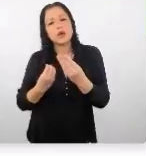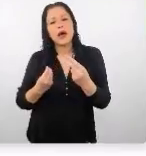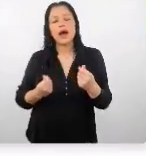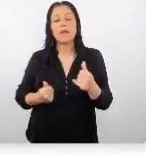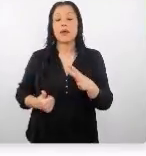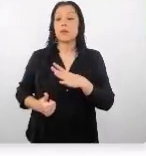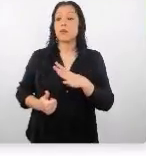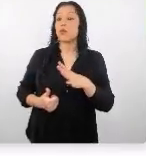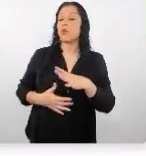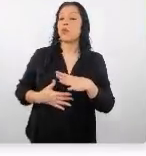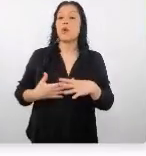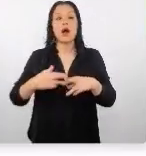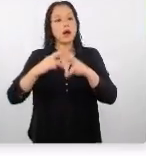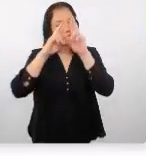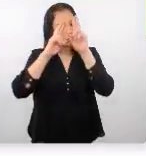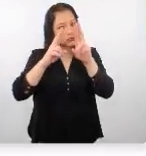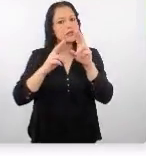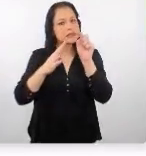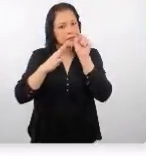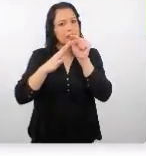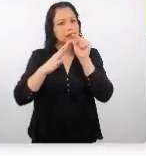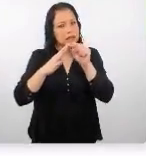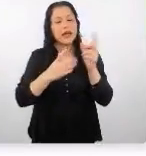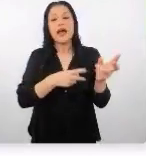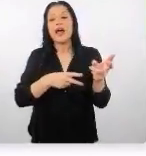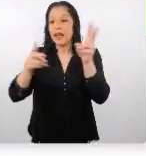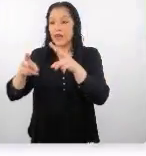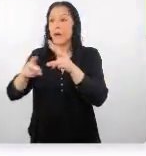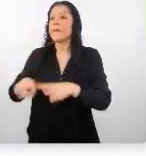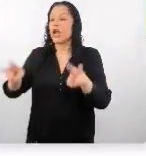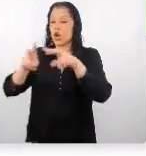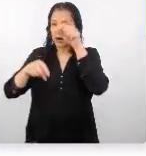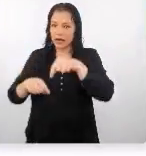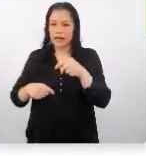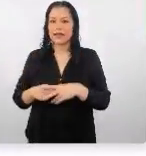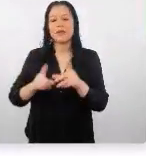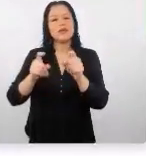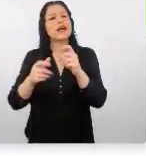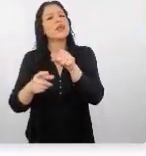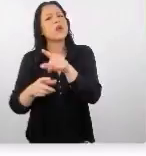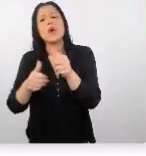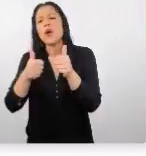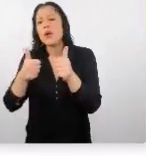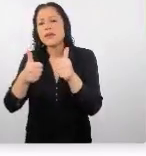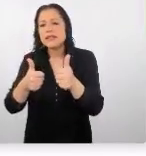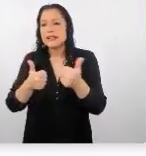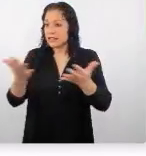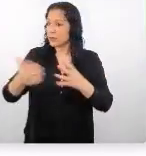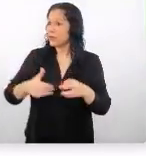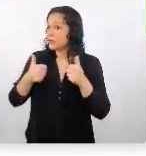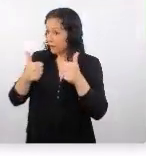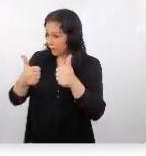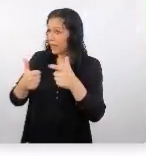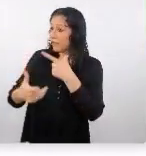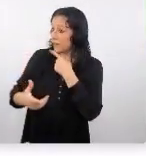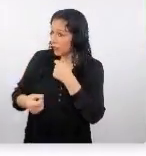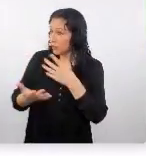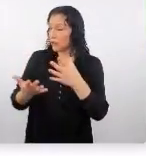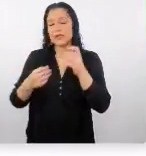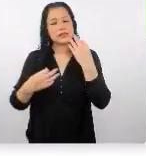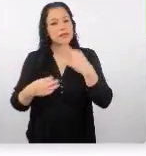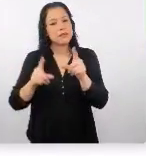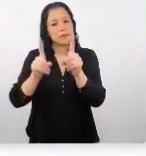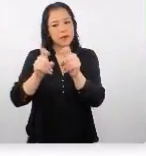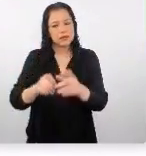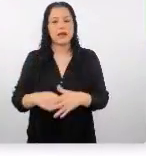corteses entonces todos esos detalles ellos lo van a valorar bastante preguntan cómo están cómo ver servicio y